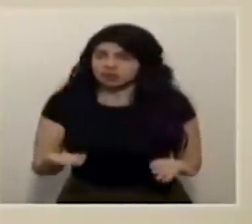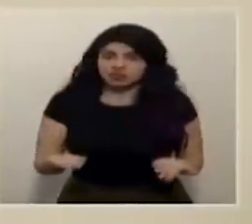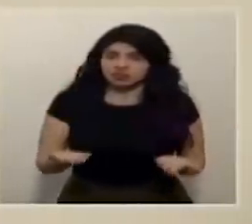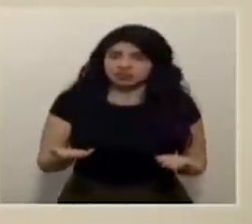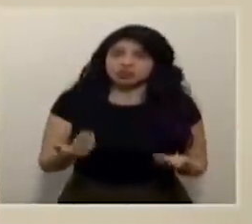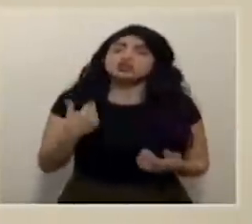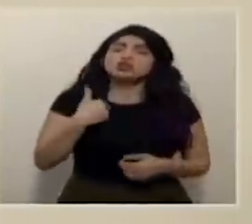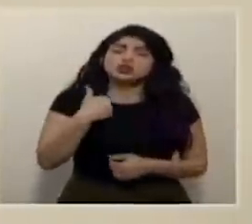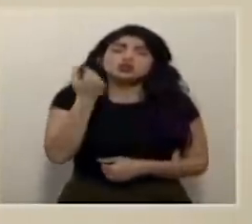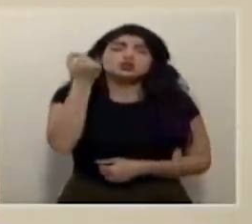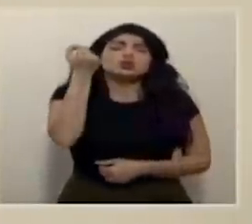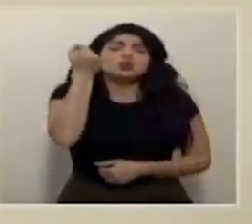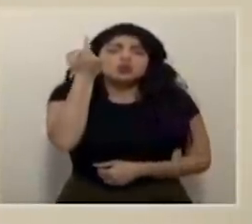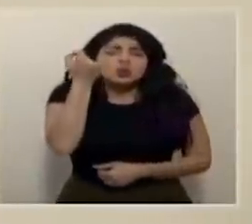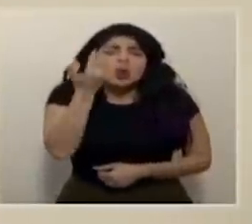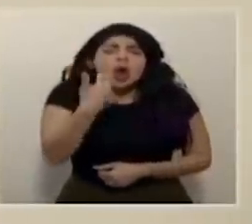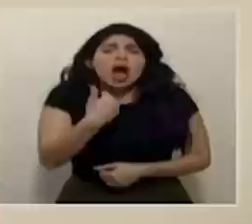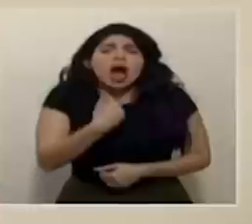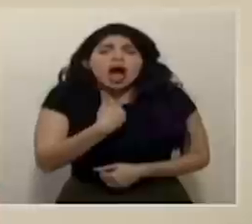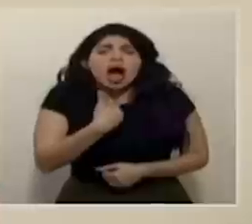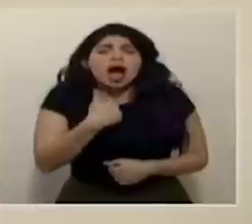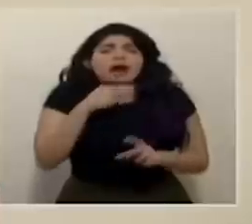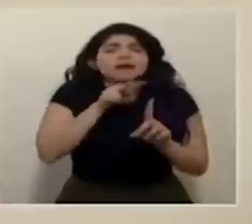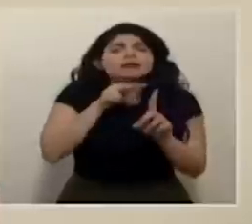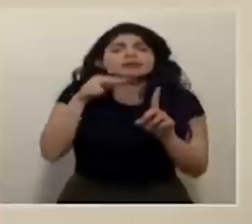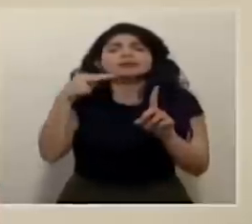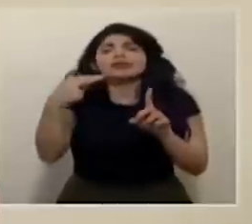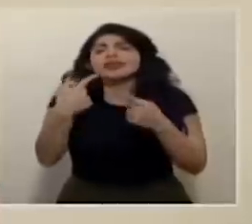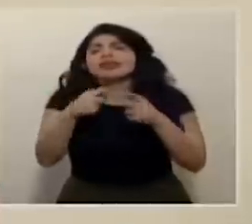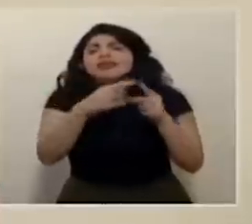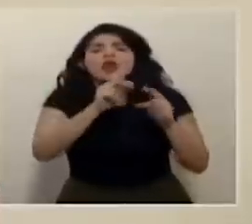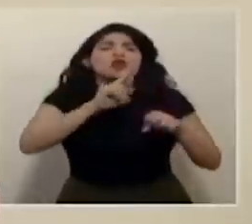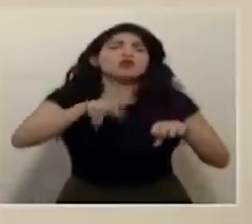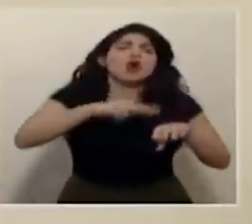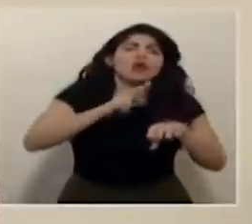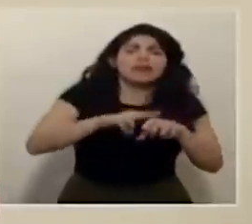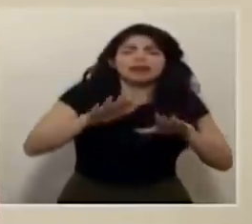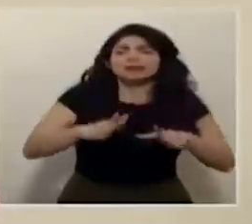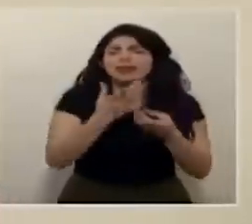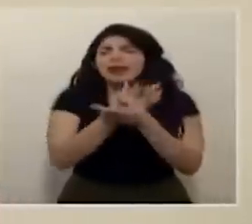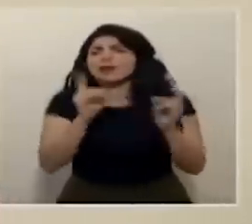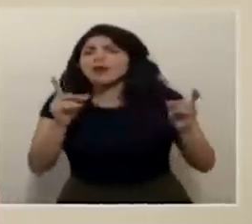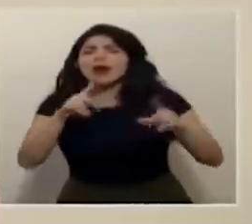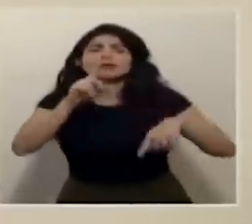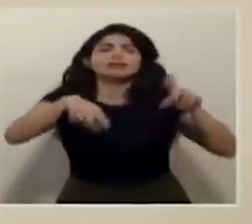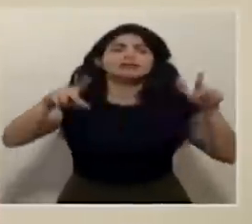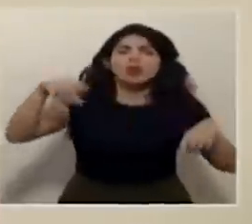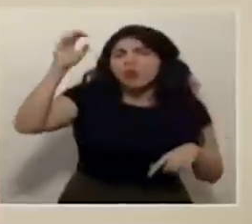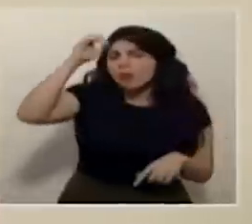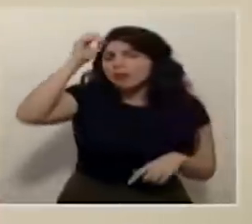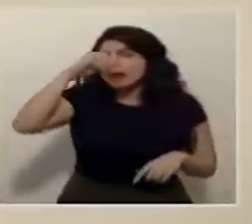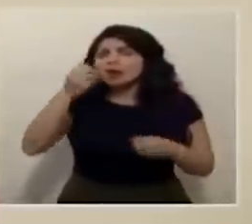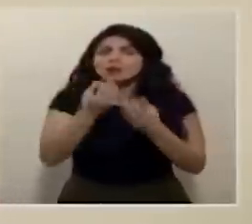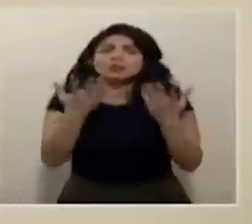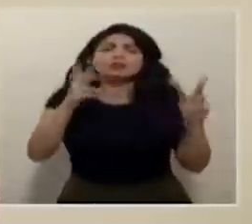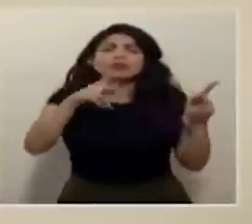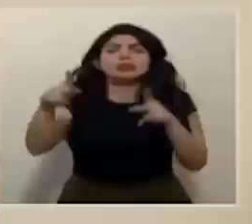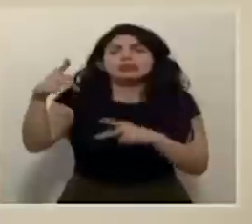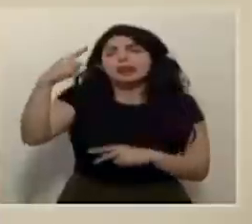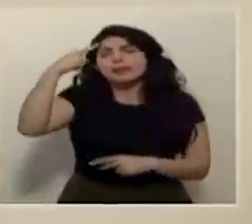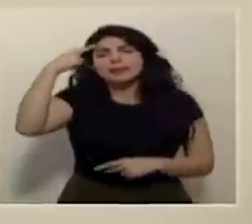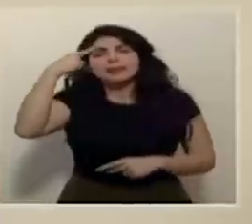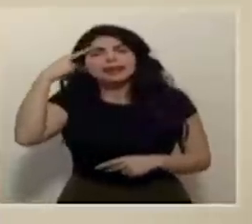yo entiendo que aquí van a haber diferentes puntos de vista es normal estamos en una democracia en una pluralidad muchas personas piensan